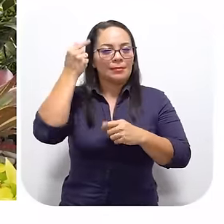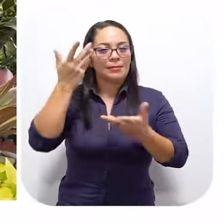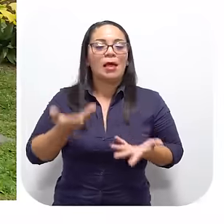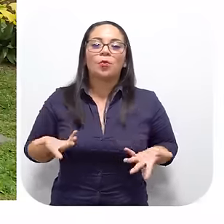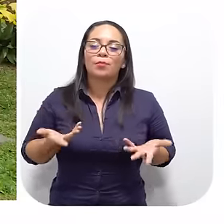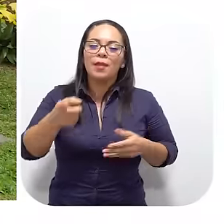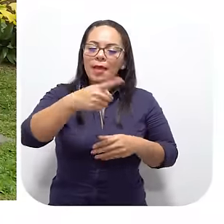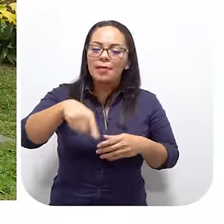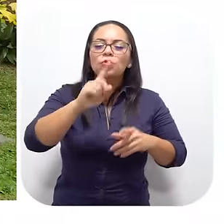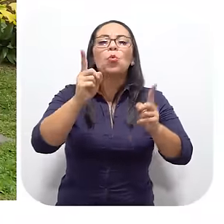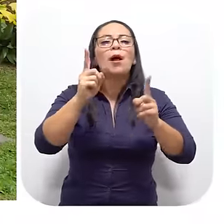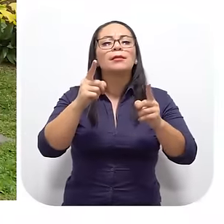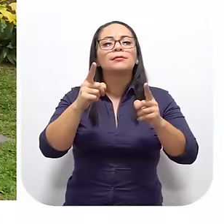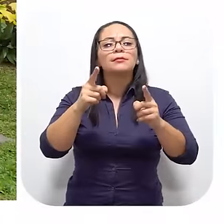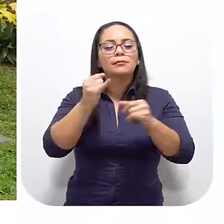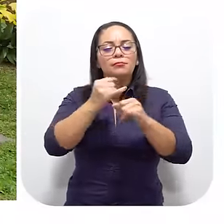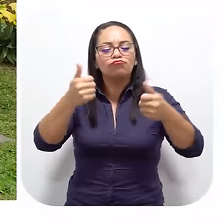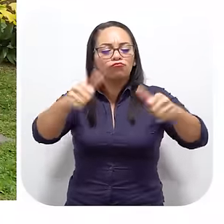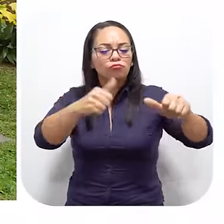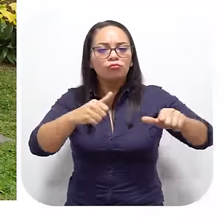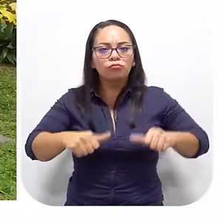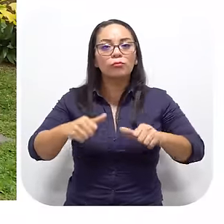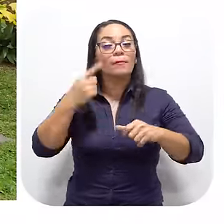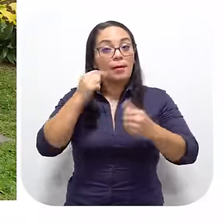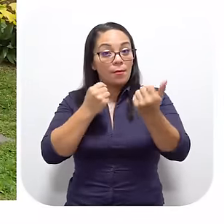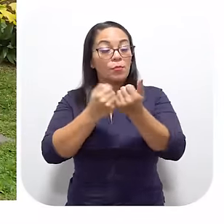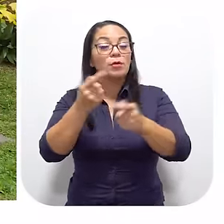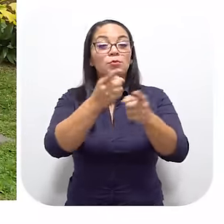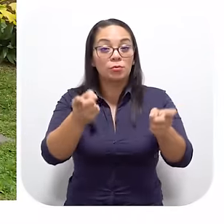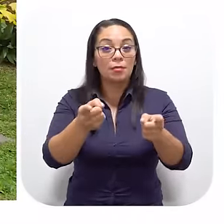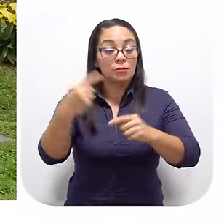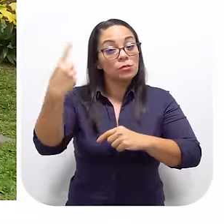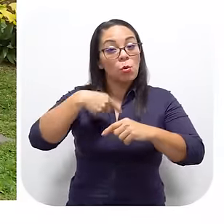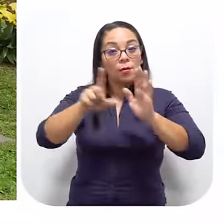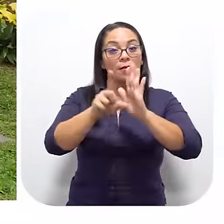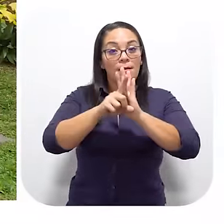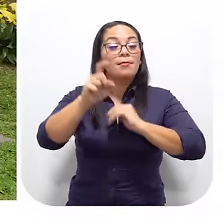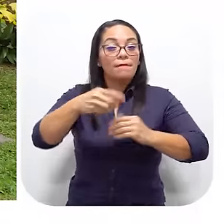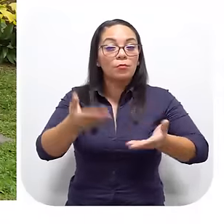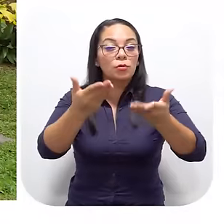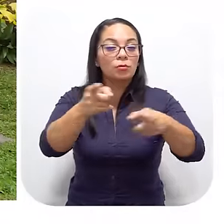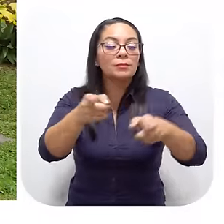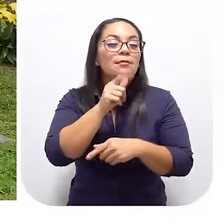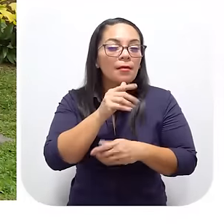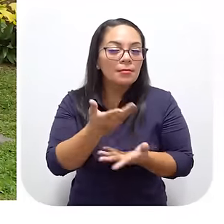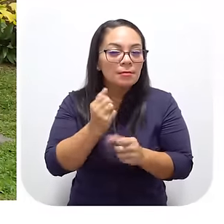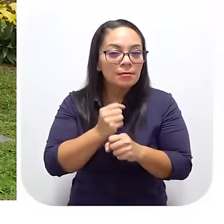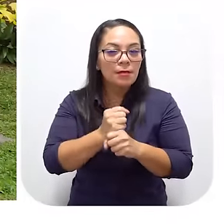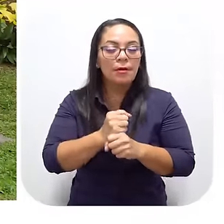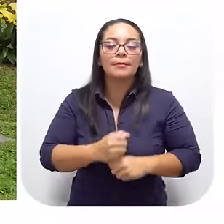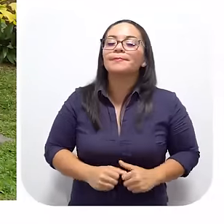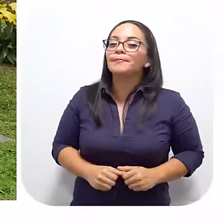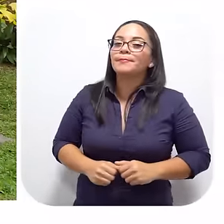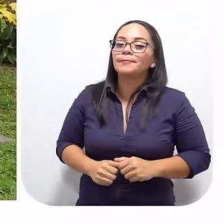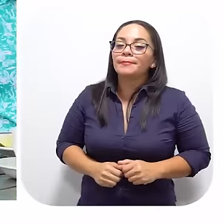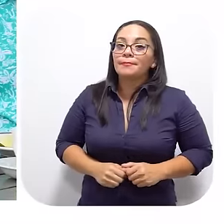Se pusieron de acuerdo Entre ellas Para apoyarlos a ustedes Como lo que Nos obliga la ley Y ustedes merecen ¿Quiénes